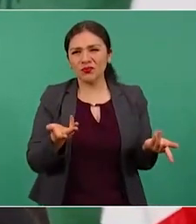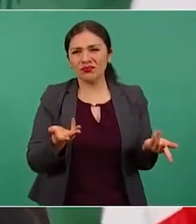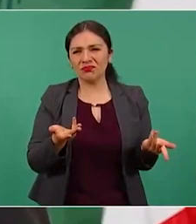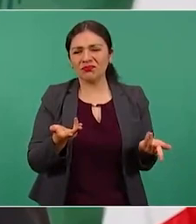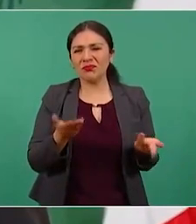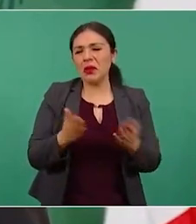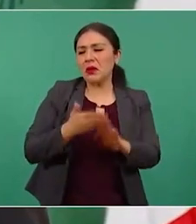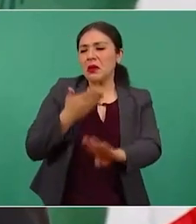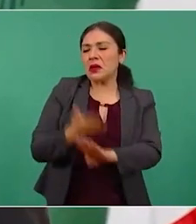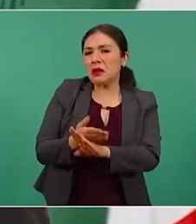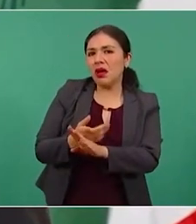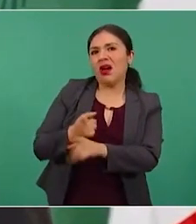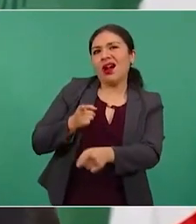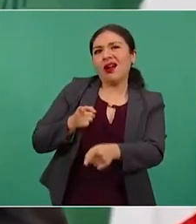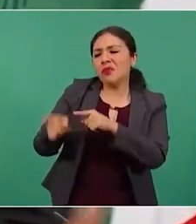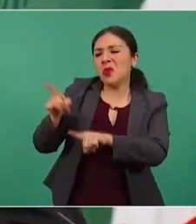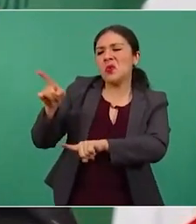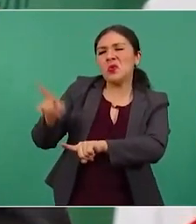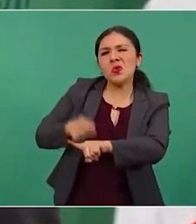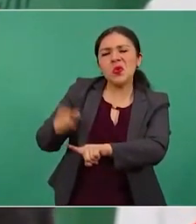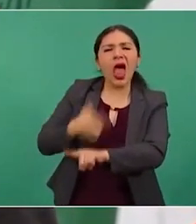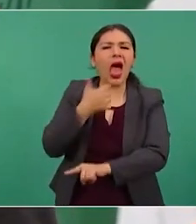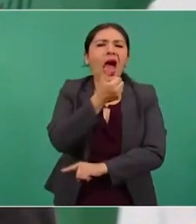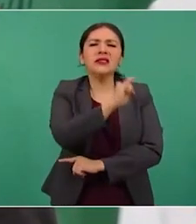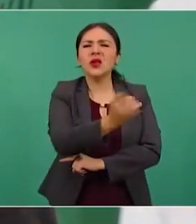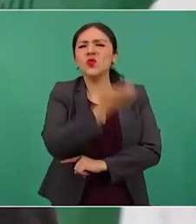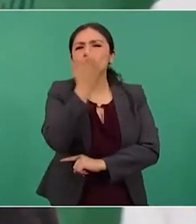agravian, eso es así.